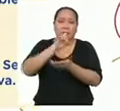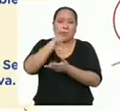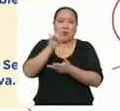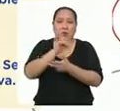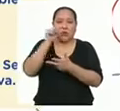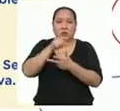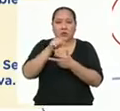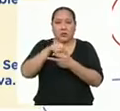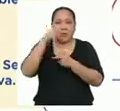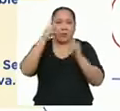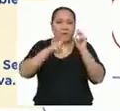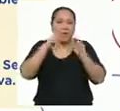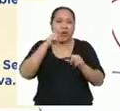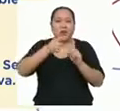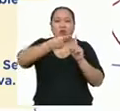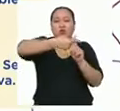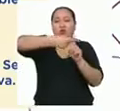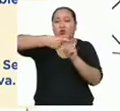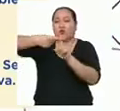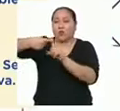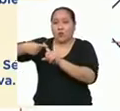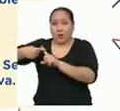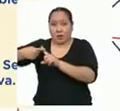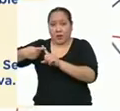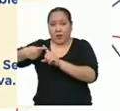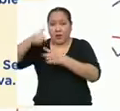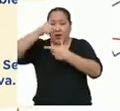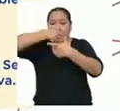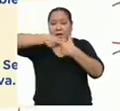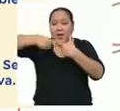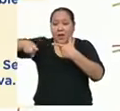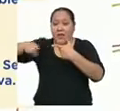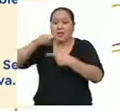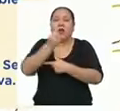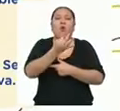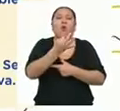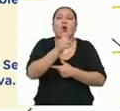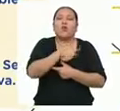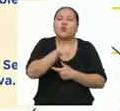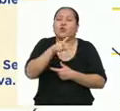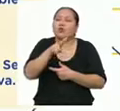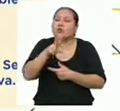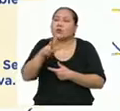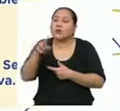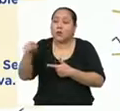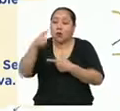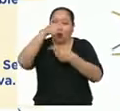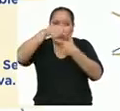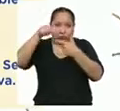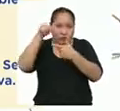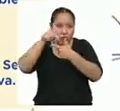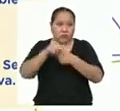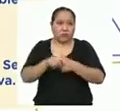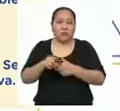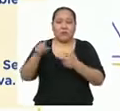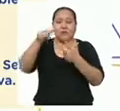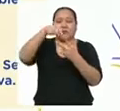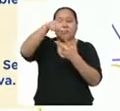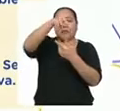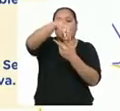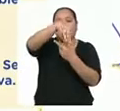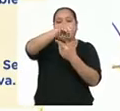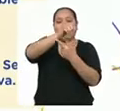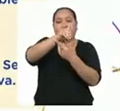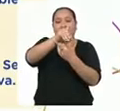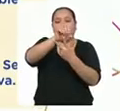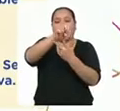que se calcula como la suma de los datos, dividido entre el número de los datos. También la mediana, que